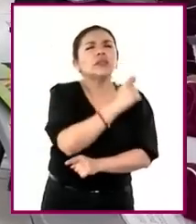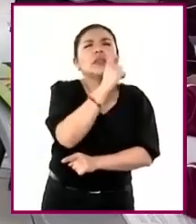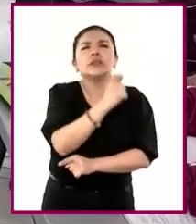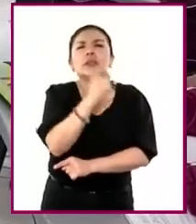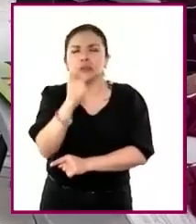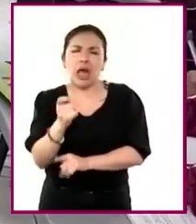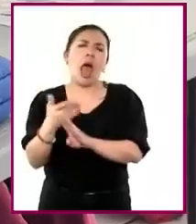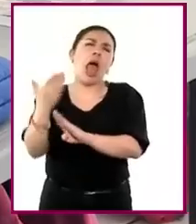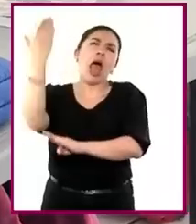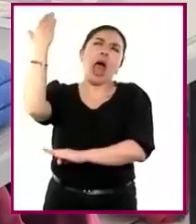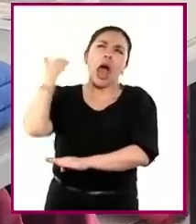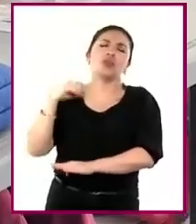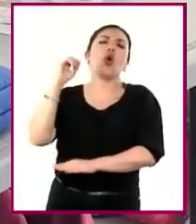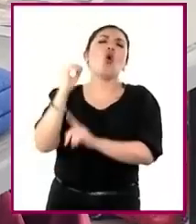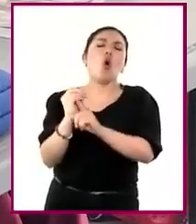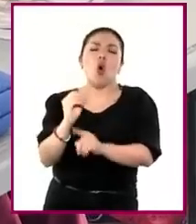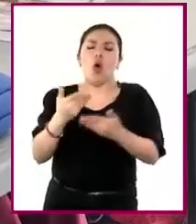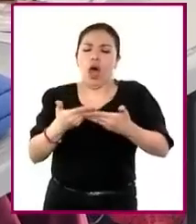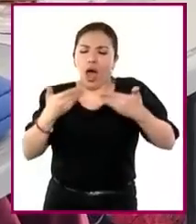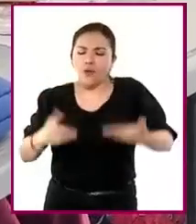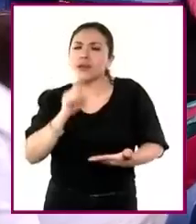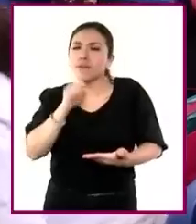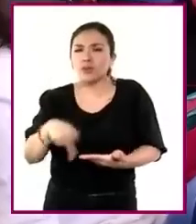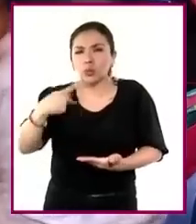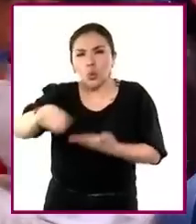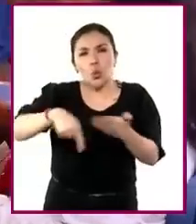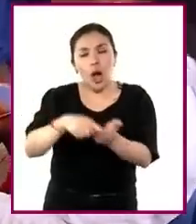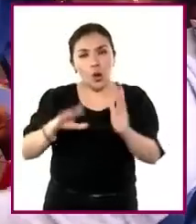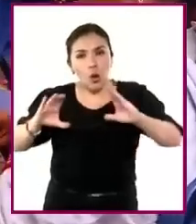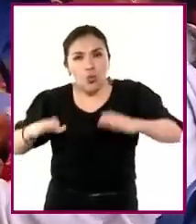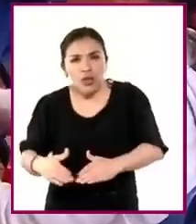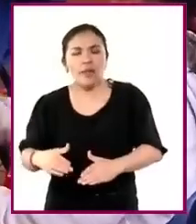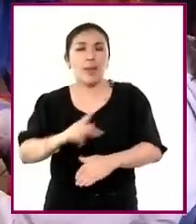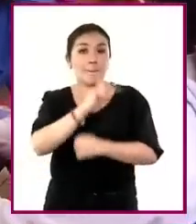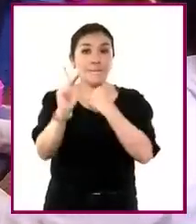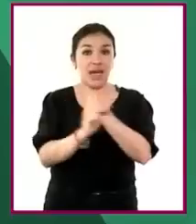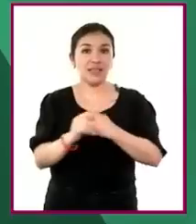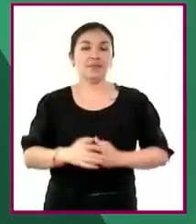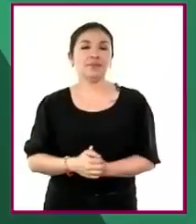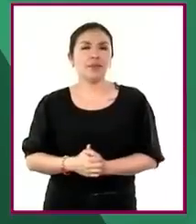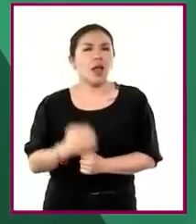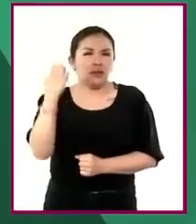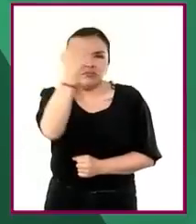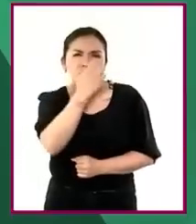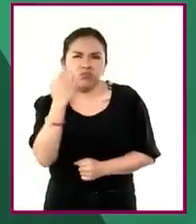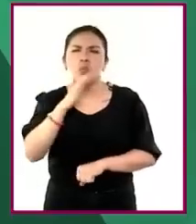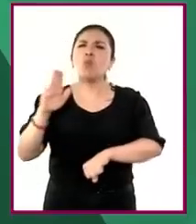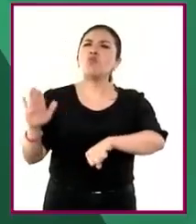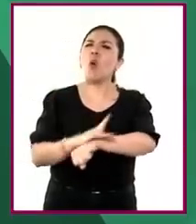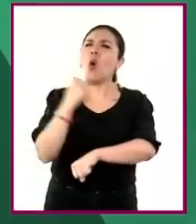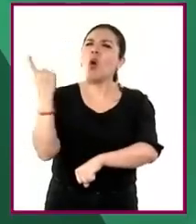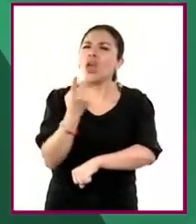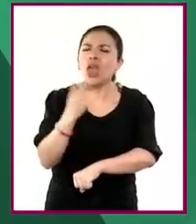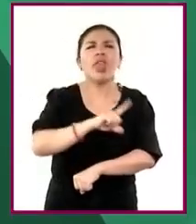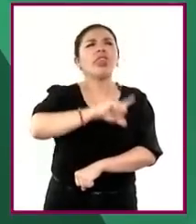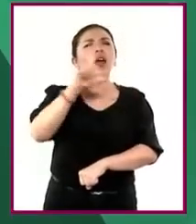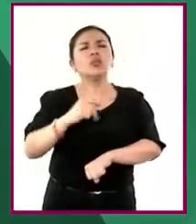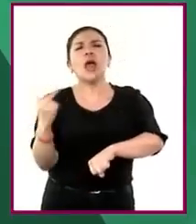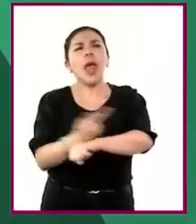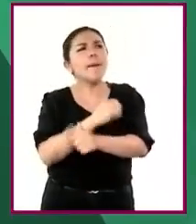pasados o presentes de su comunidad, entidad y país. Analicen causas,